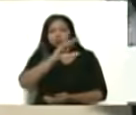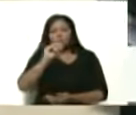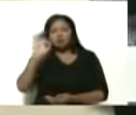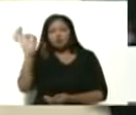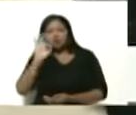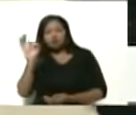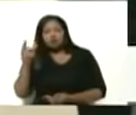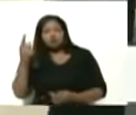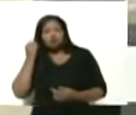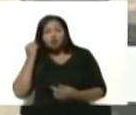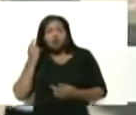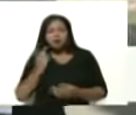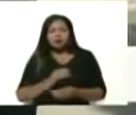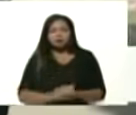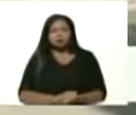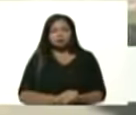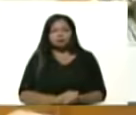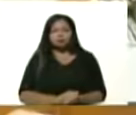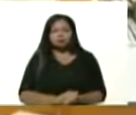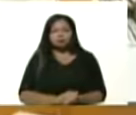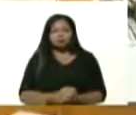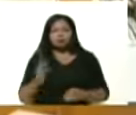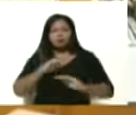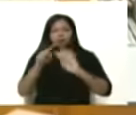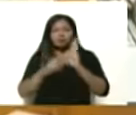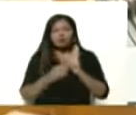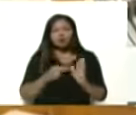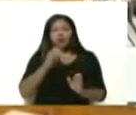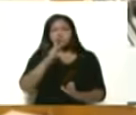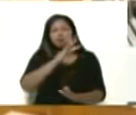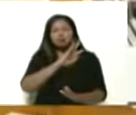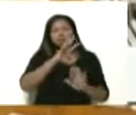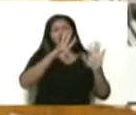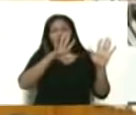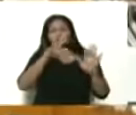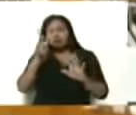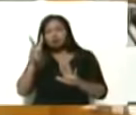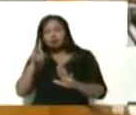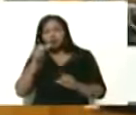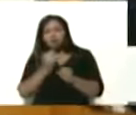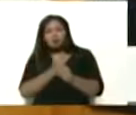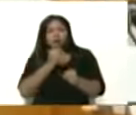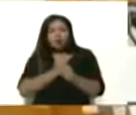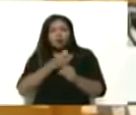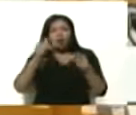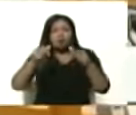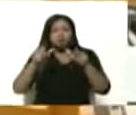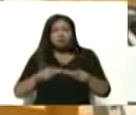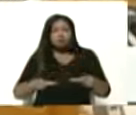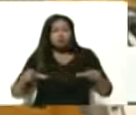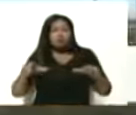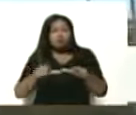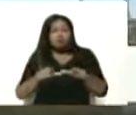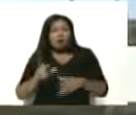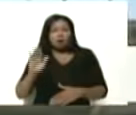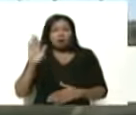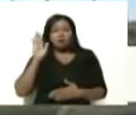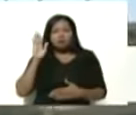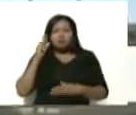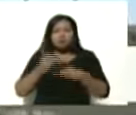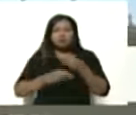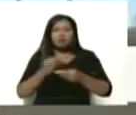de féminas en total somos 492 trabajadores acá nada más comprometidos